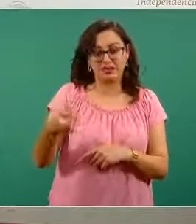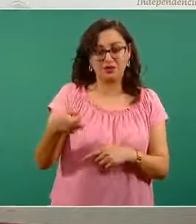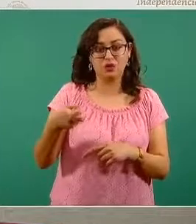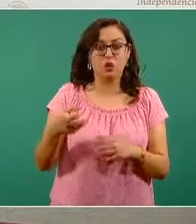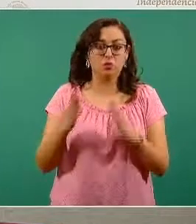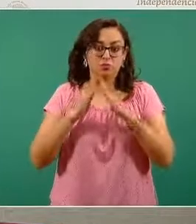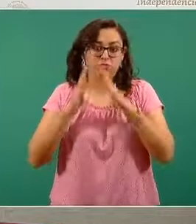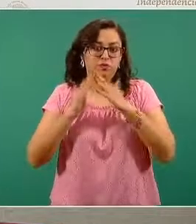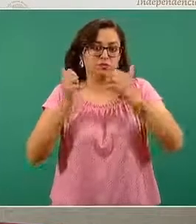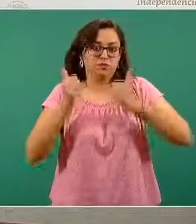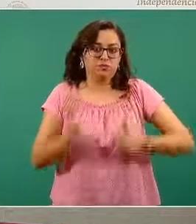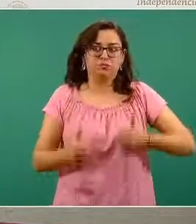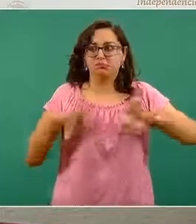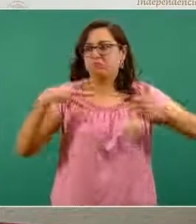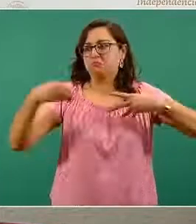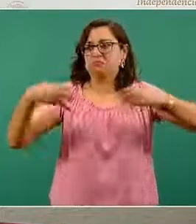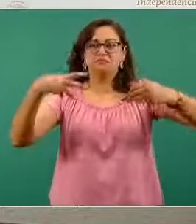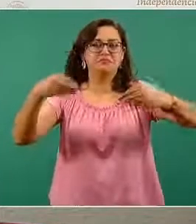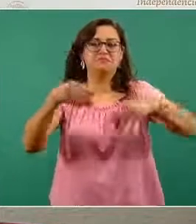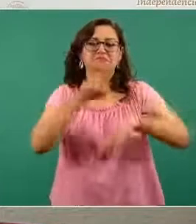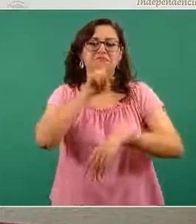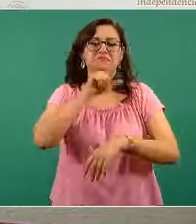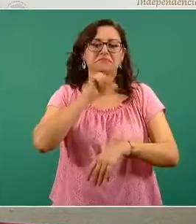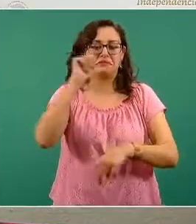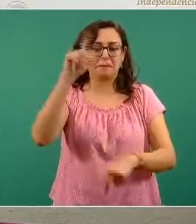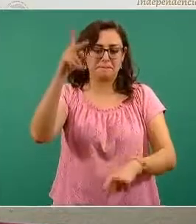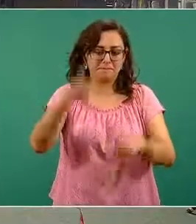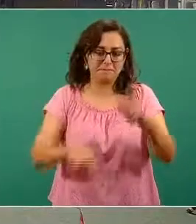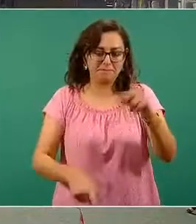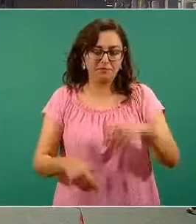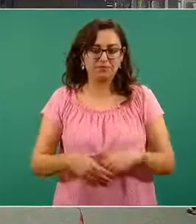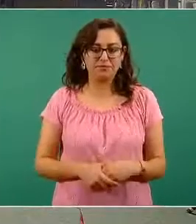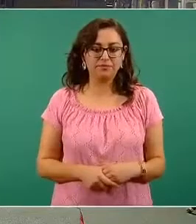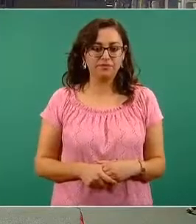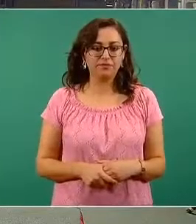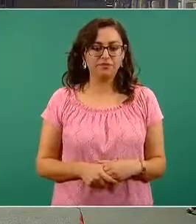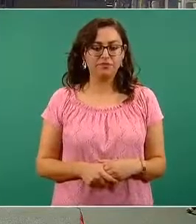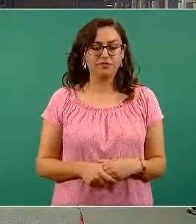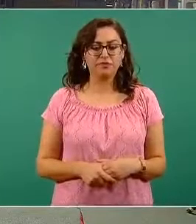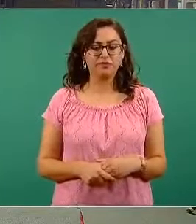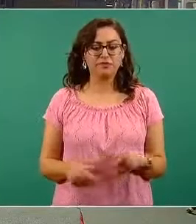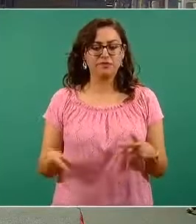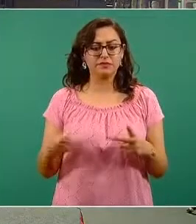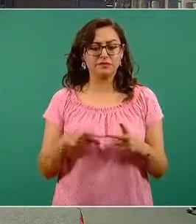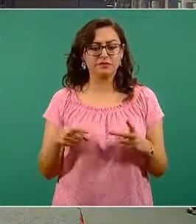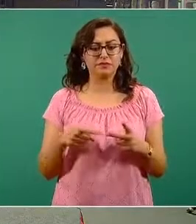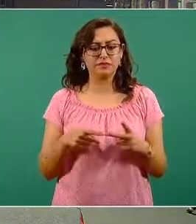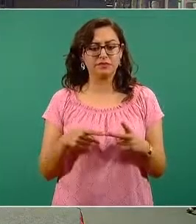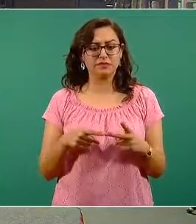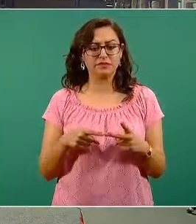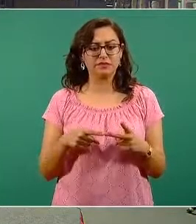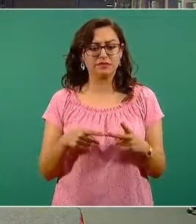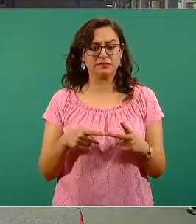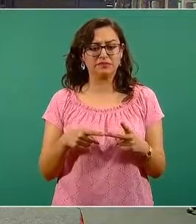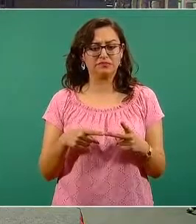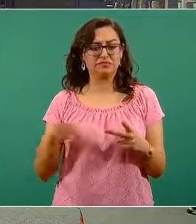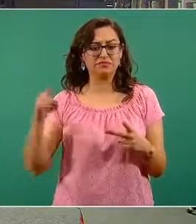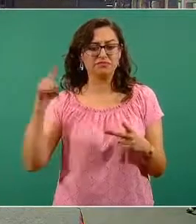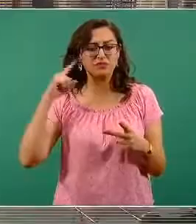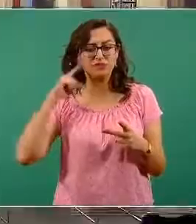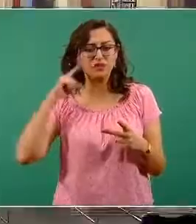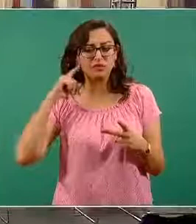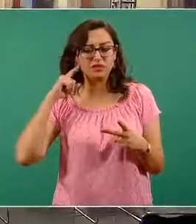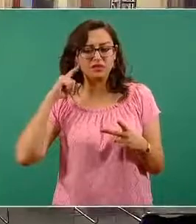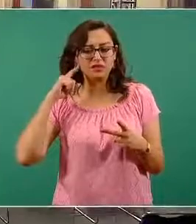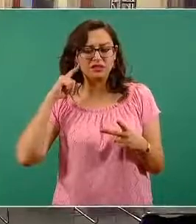las cadenas de contagio, Liliana. Y una segunda pregunta, me gustaría conocer su